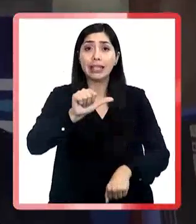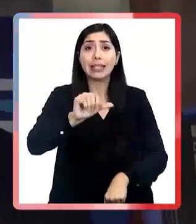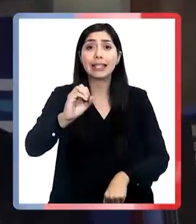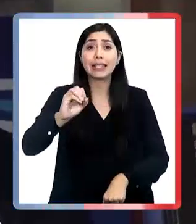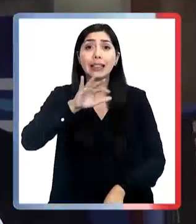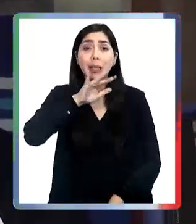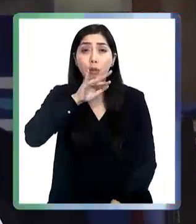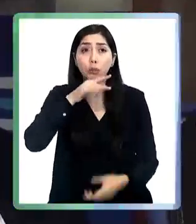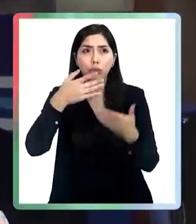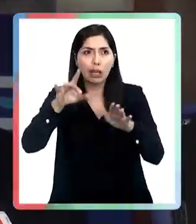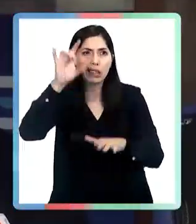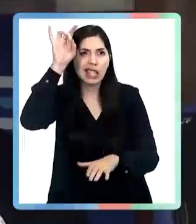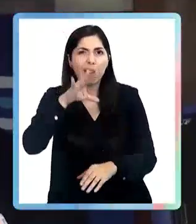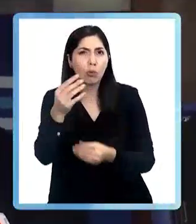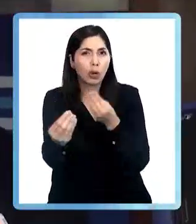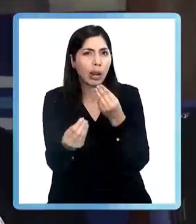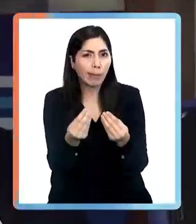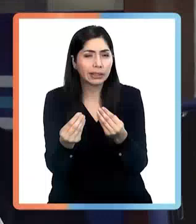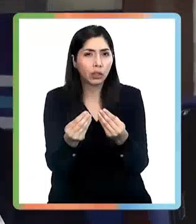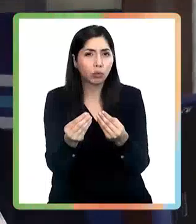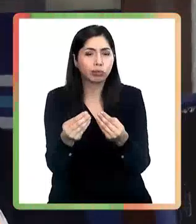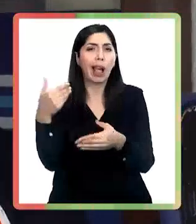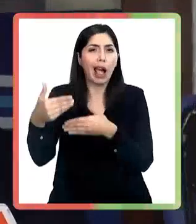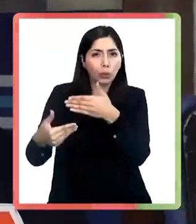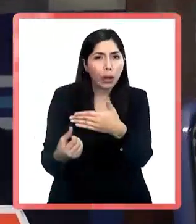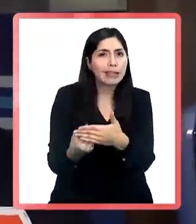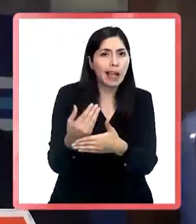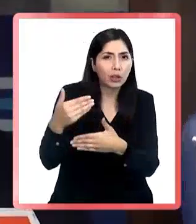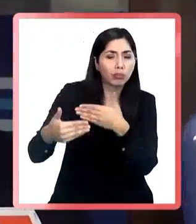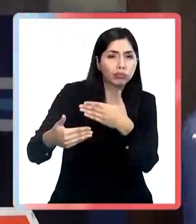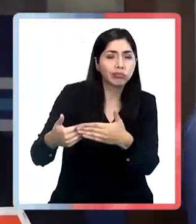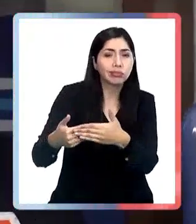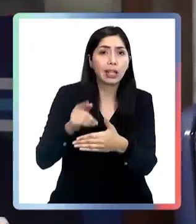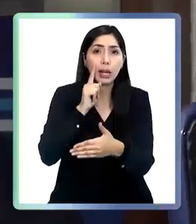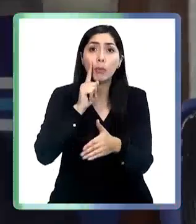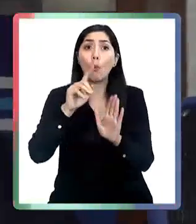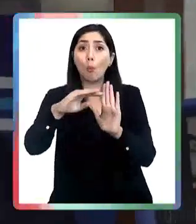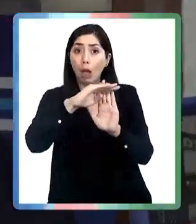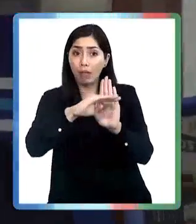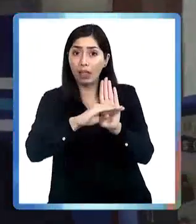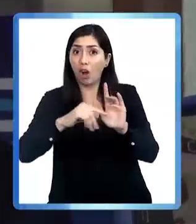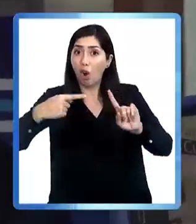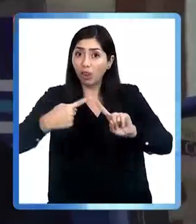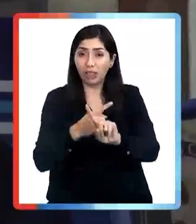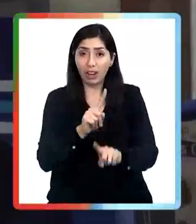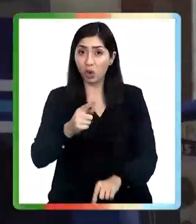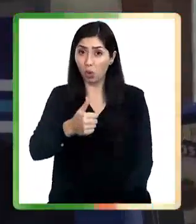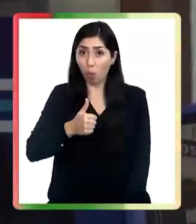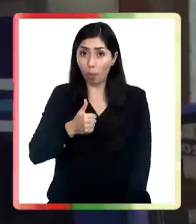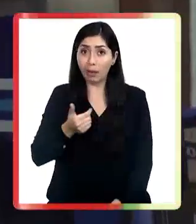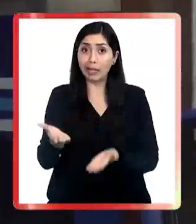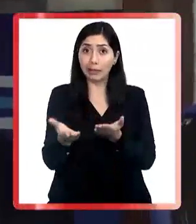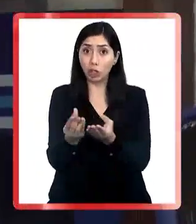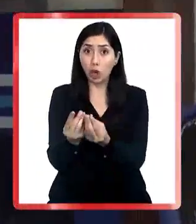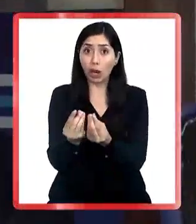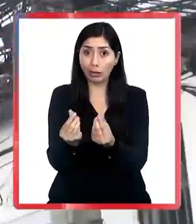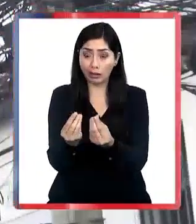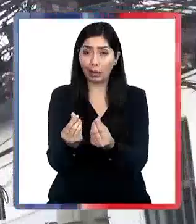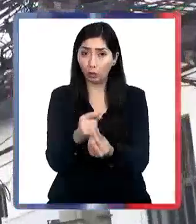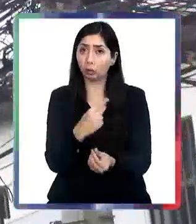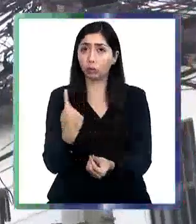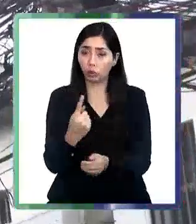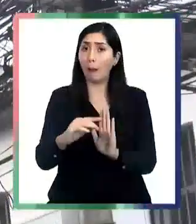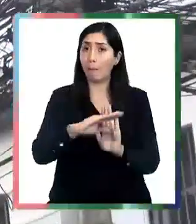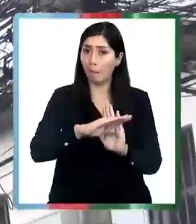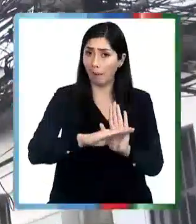minutos sabemos lo que está pasando, vamos actualizando, tomaremos medidas si es que nuevamente se incumple con la calidad de servicio de los ciudadanos.